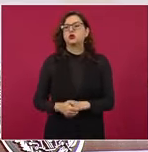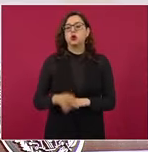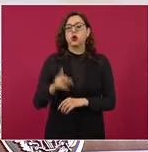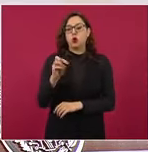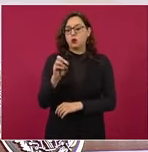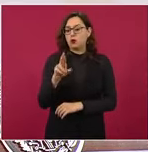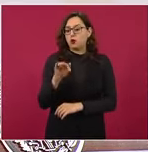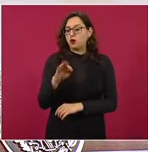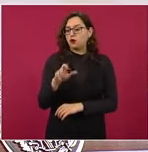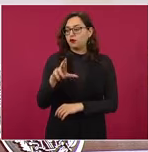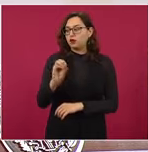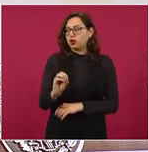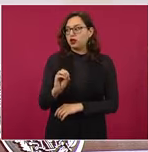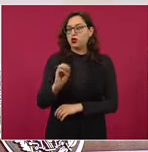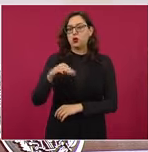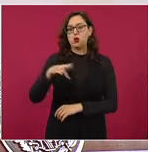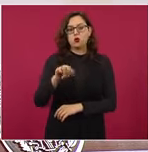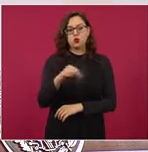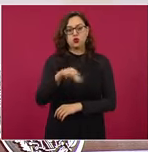la maestra de Frigenia,